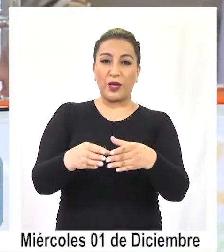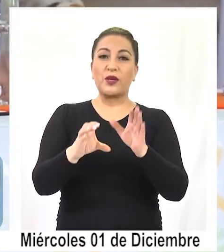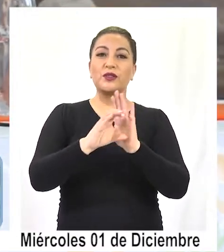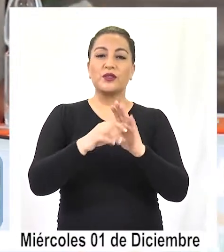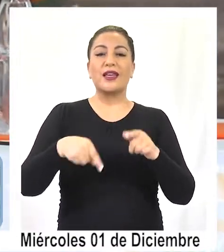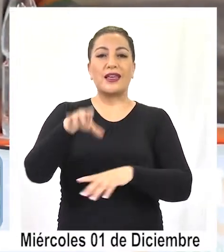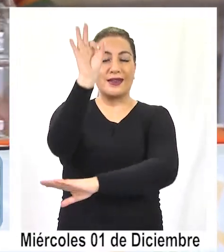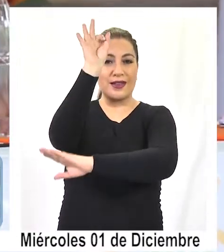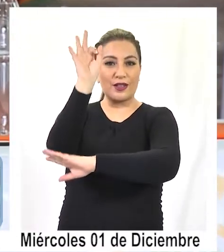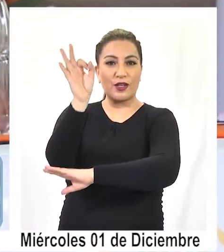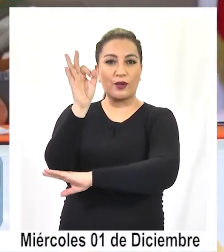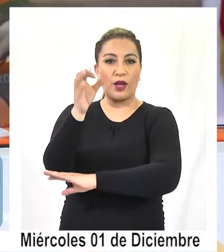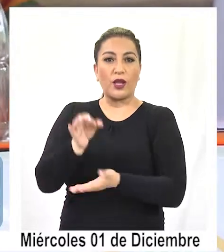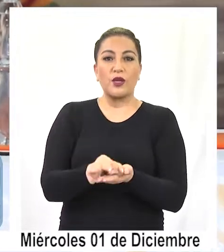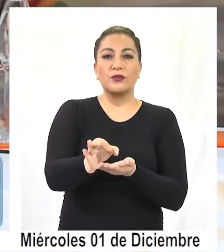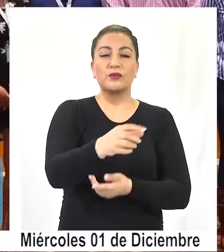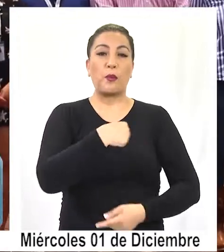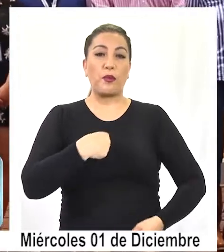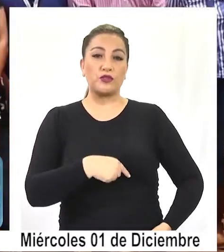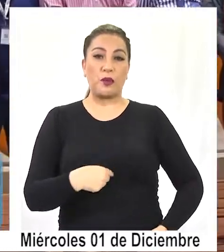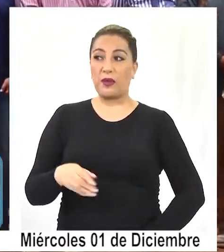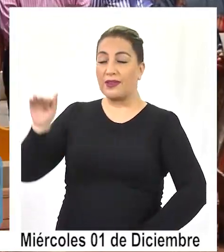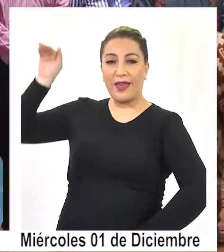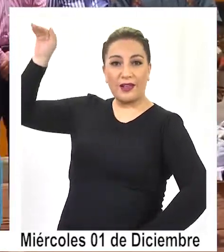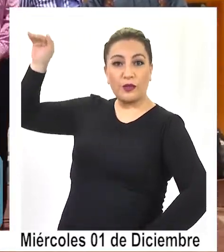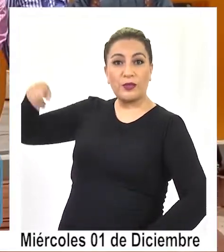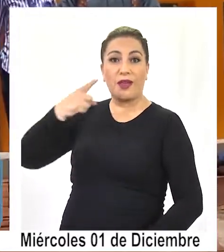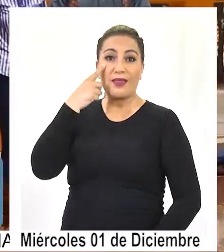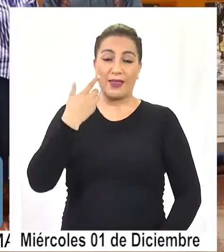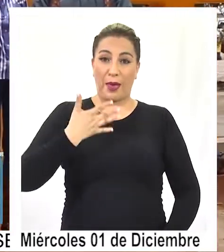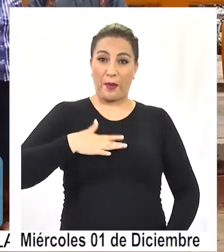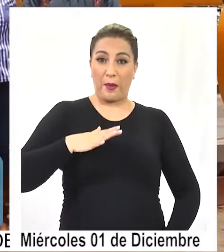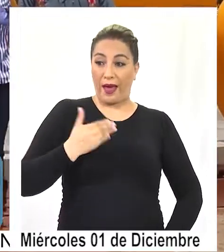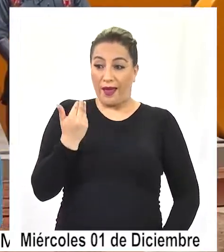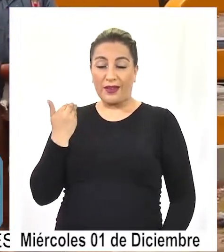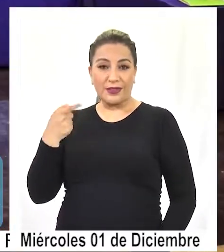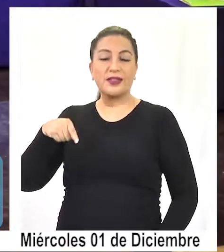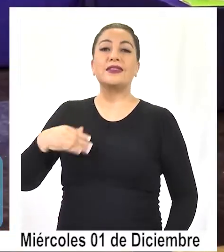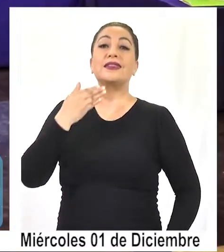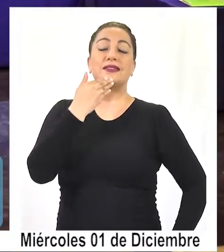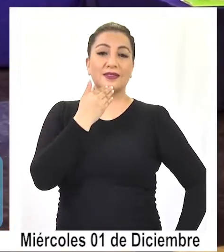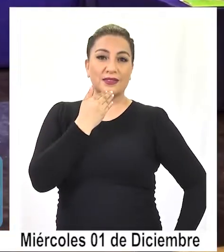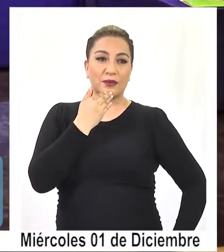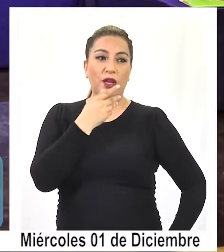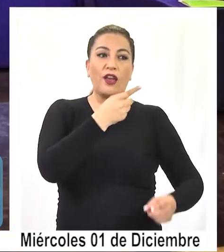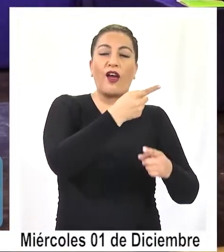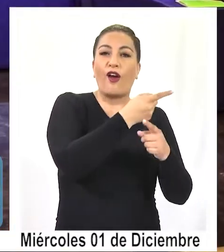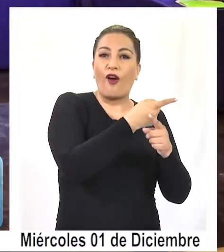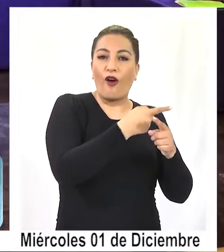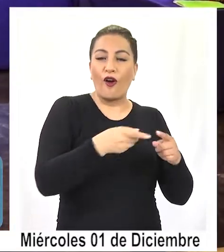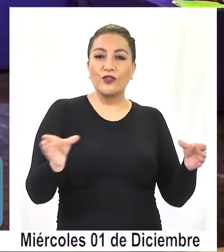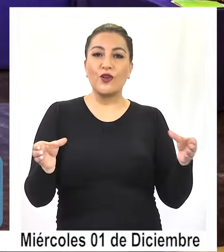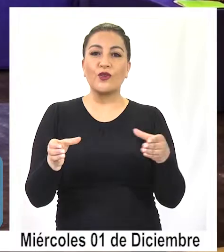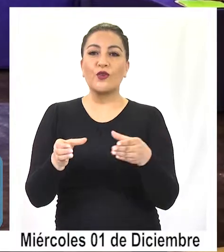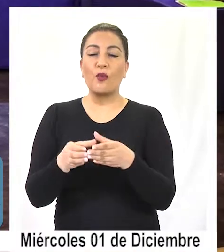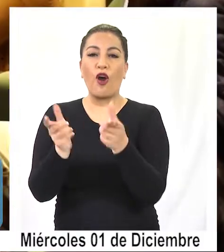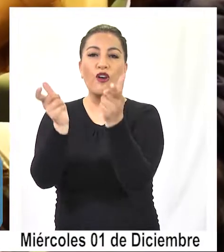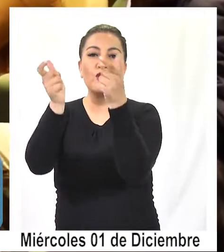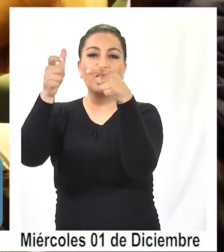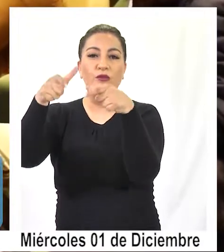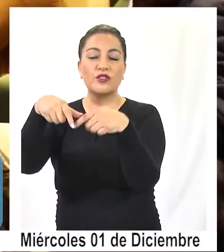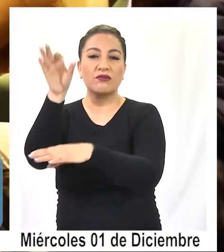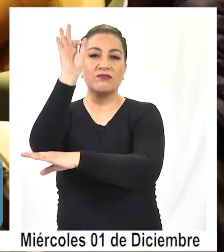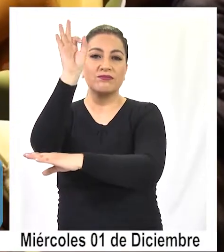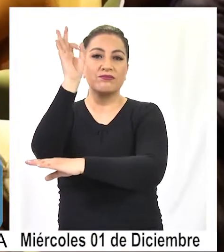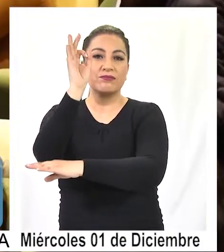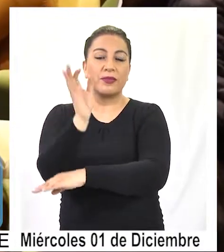sesionaron en Pozo Almonte y Alto Hospicio este martes. En paralelo, otra parte de la Comisión sesionó